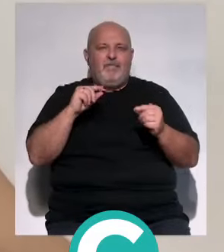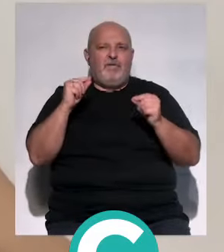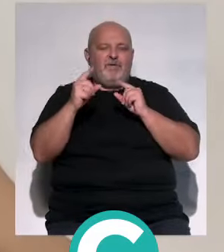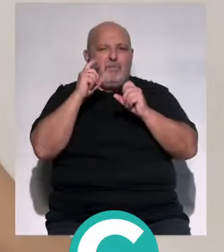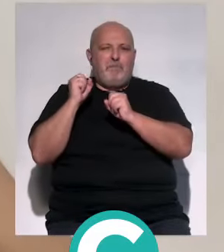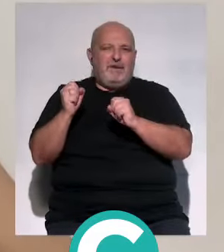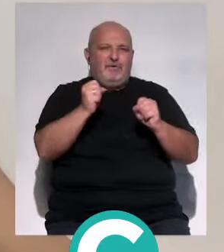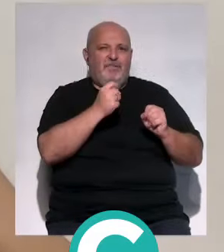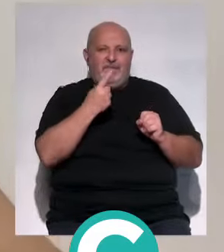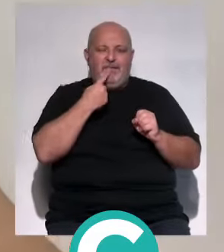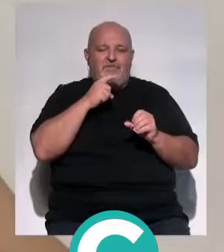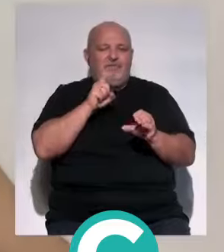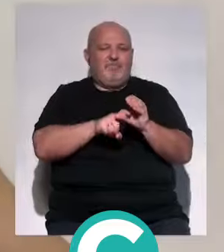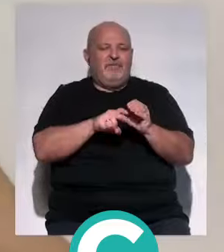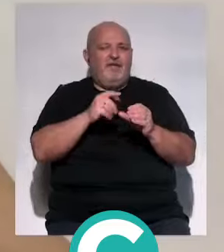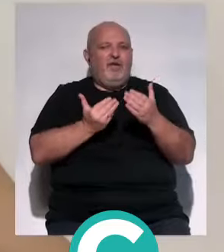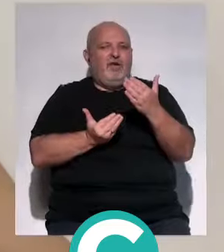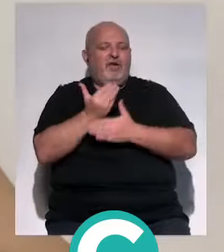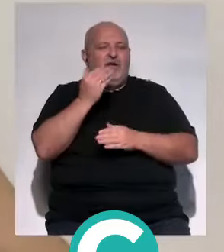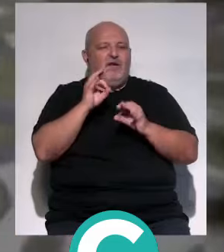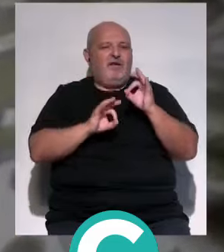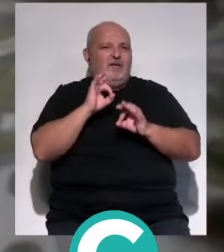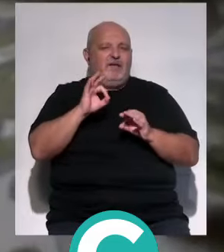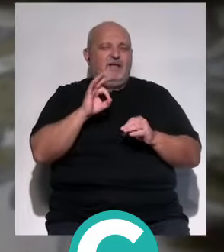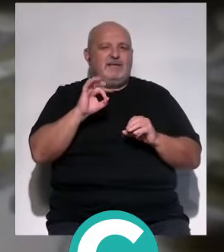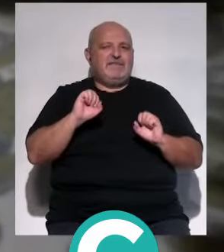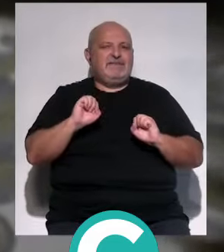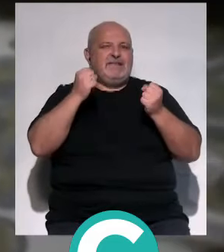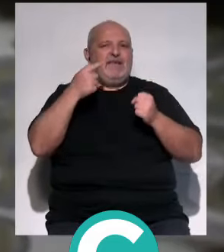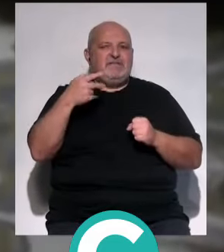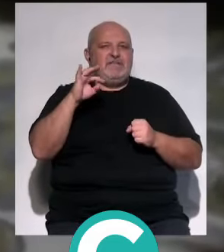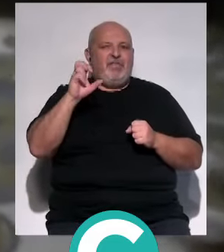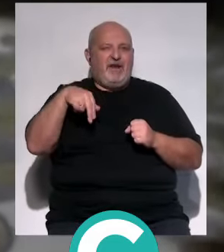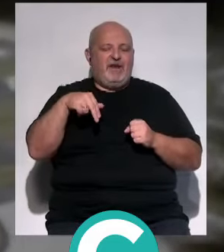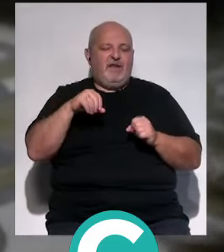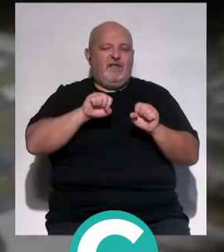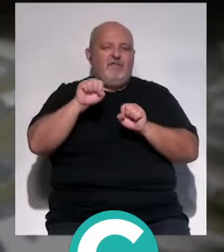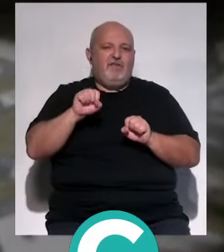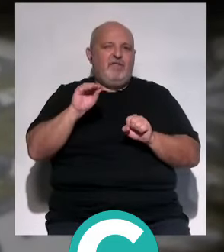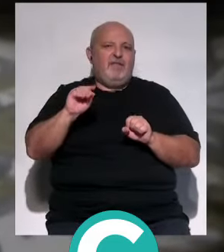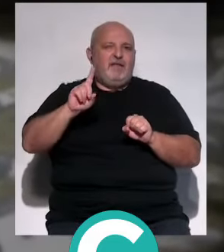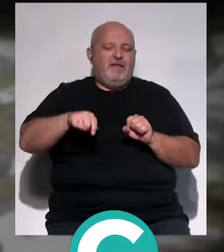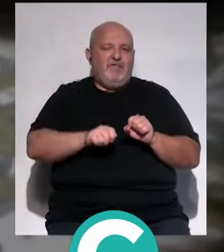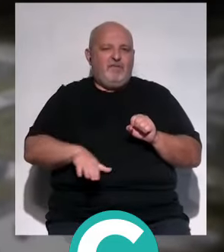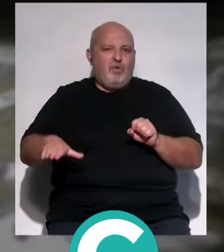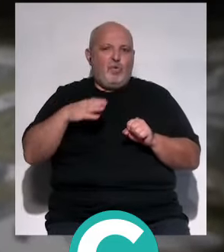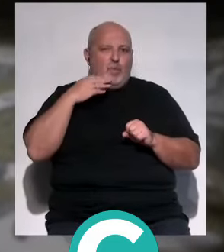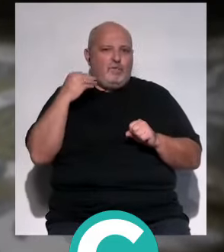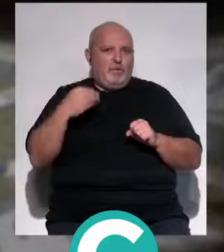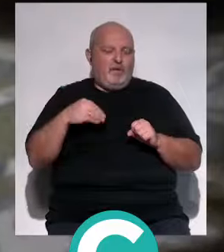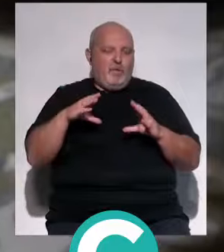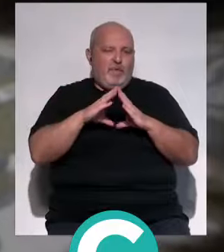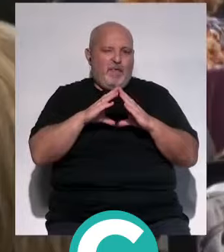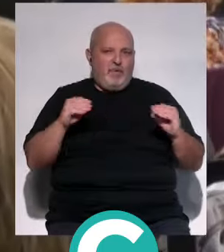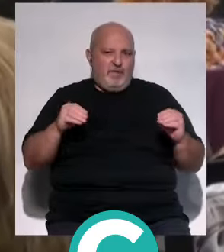expertos que han participado en la jornada organizada por Save the Children, junto a la Defensoría de la Infancia y la Juventud